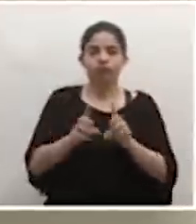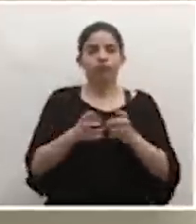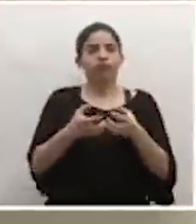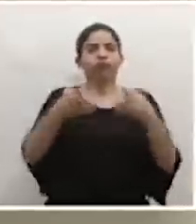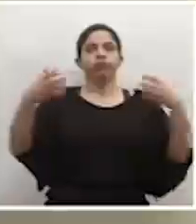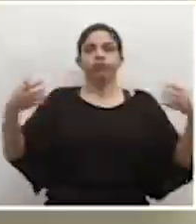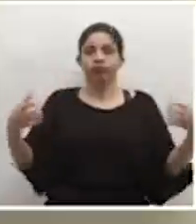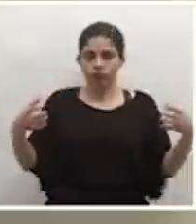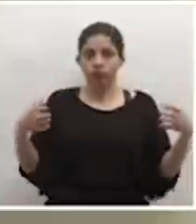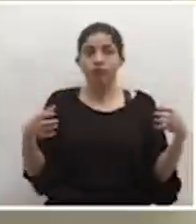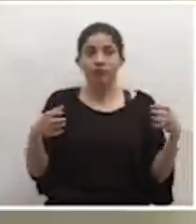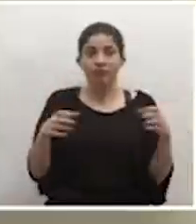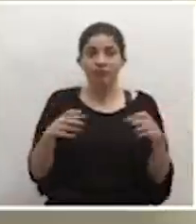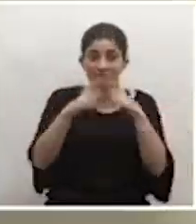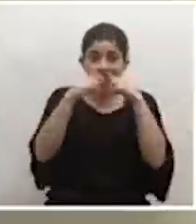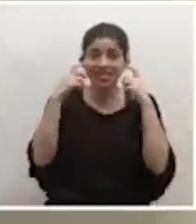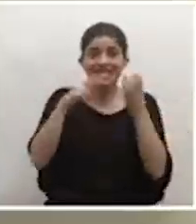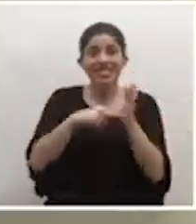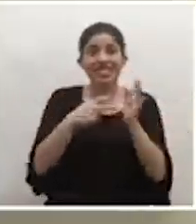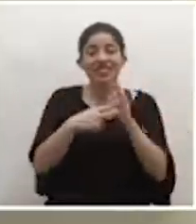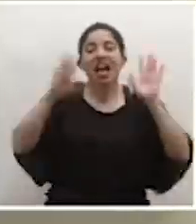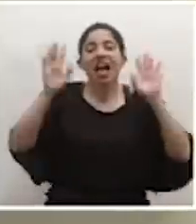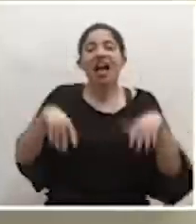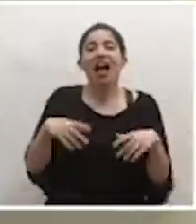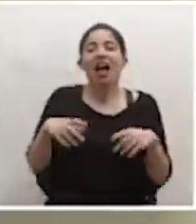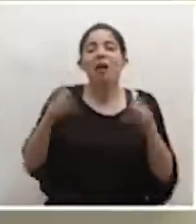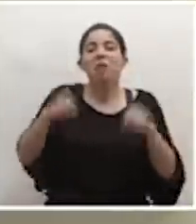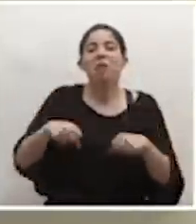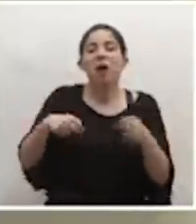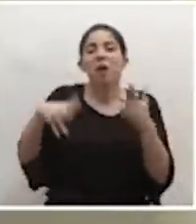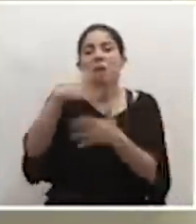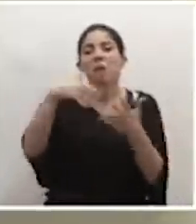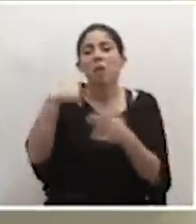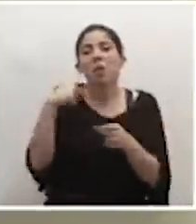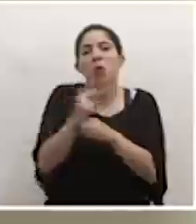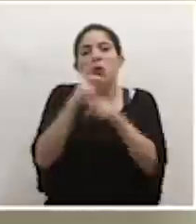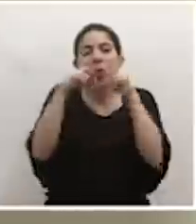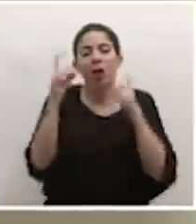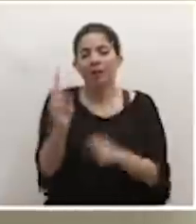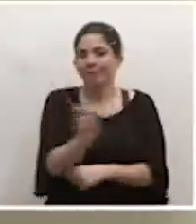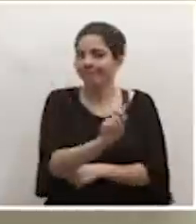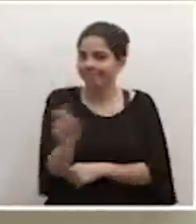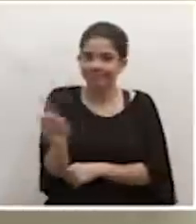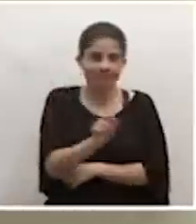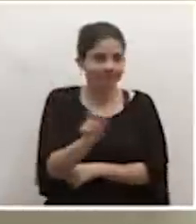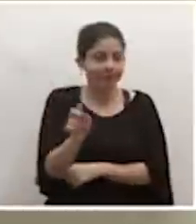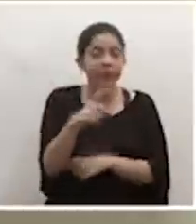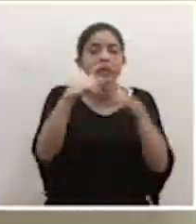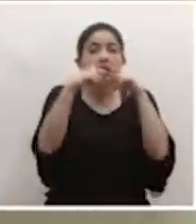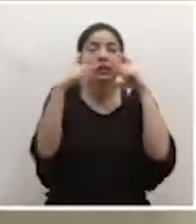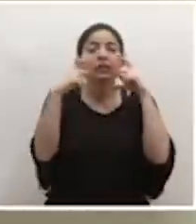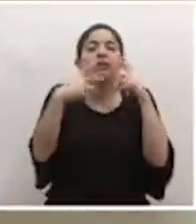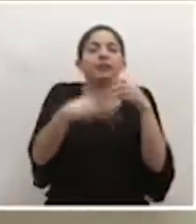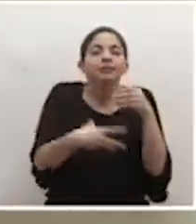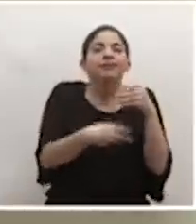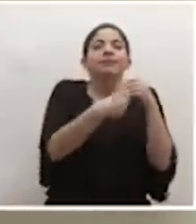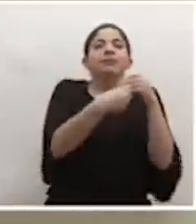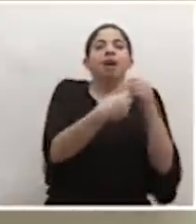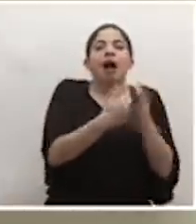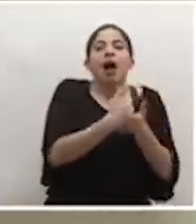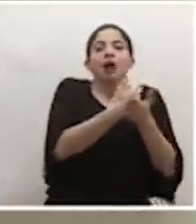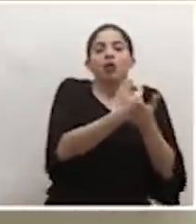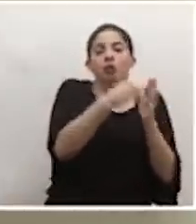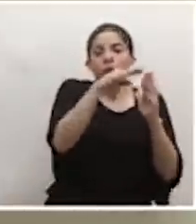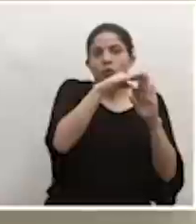es la mascarilla una licencia para romper burbujas sociales, en absoluto no lo es, es simplemente una medida que apoya las